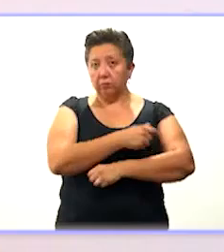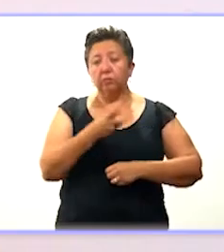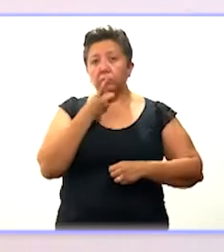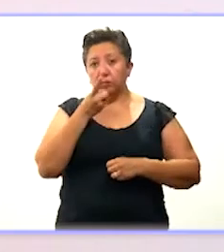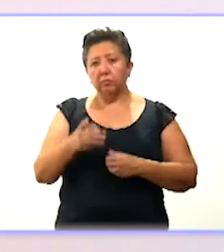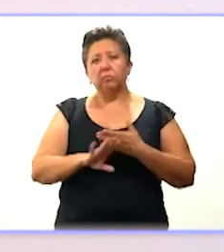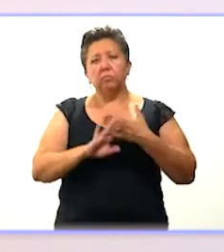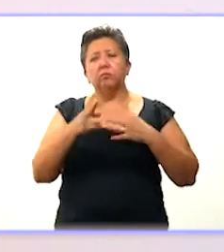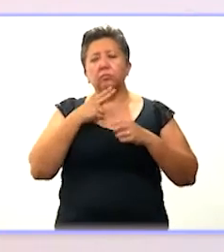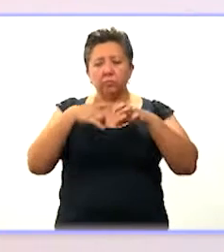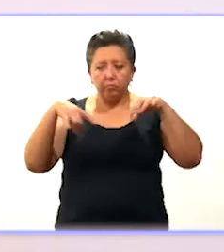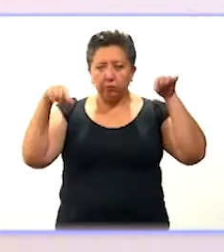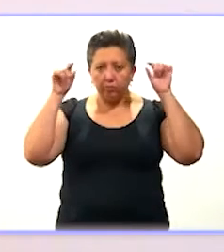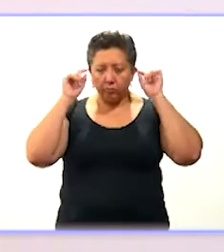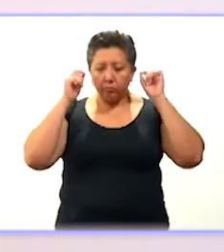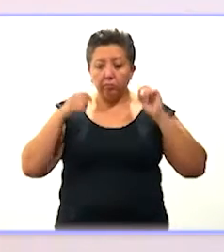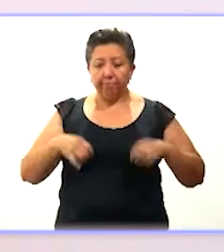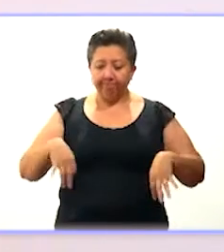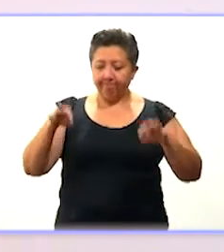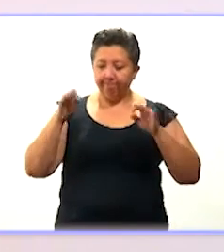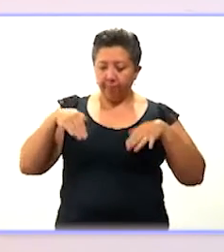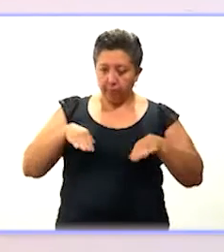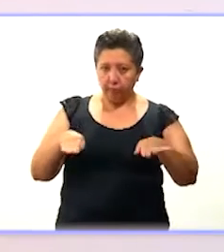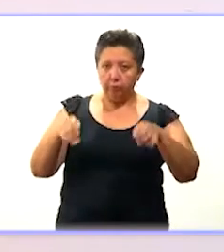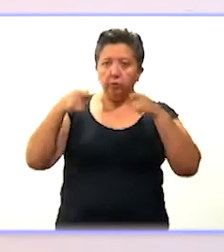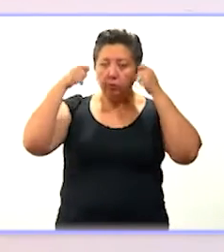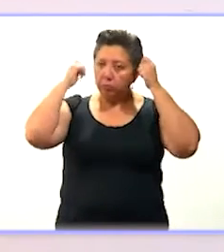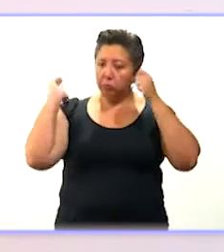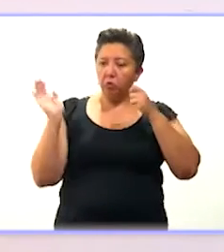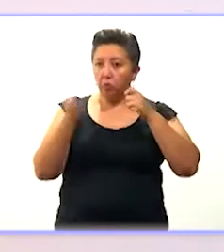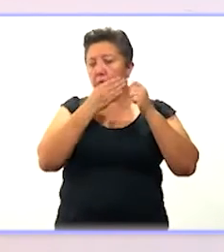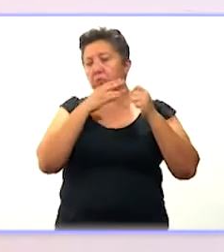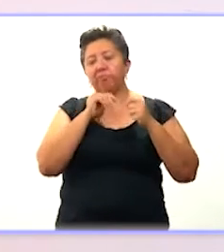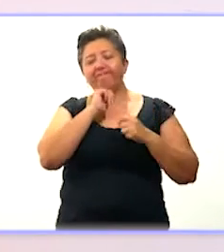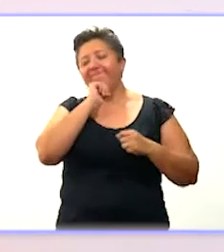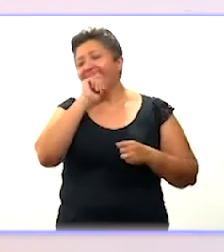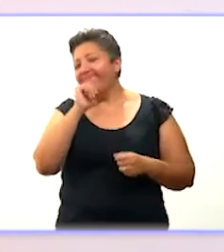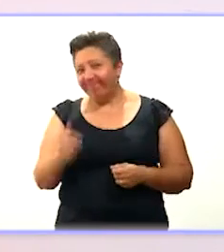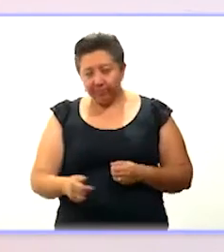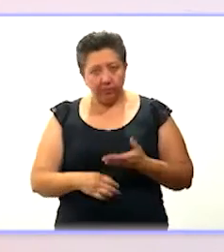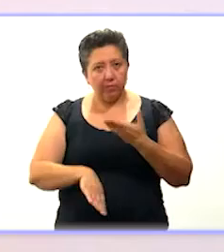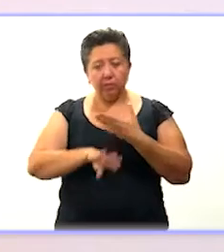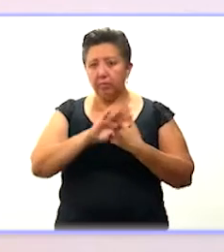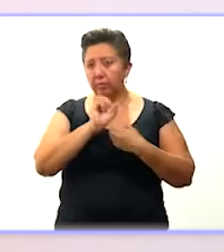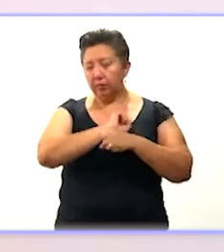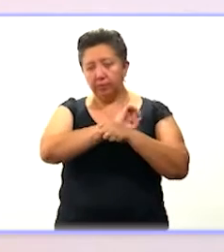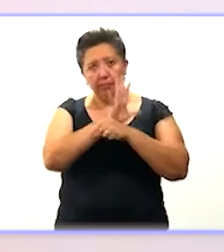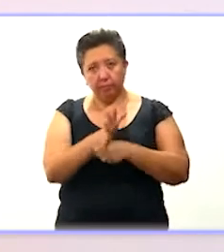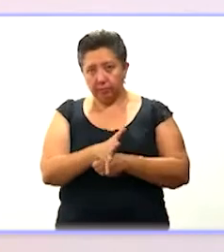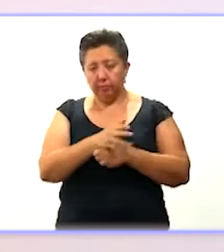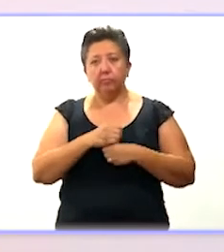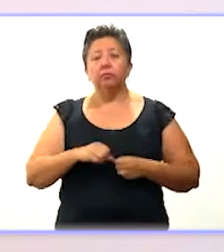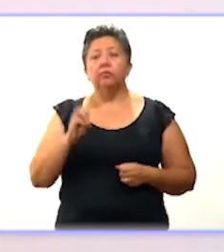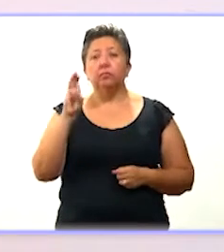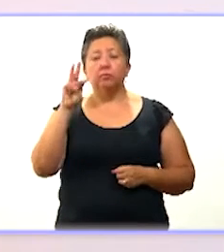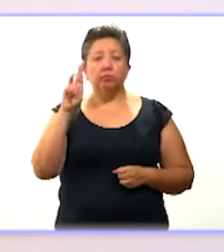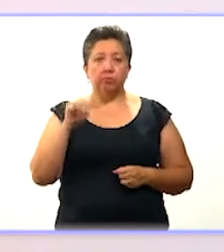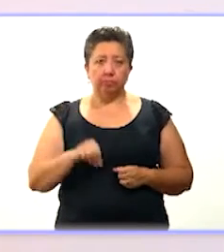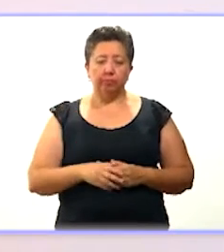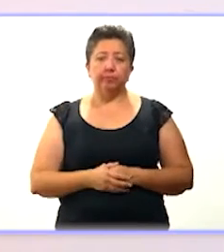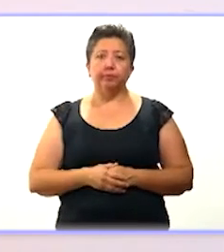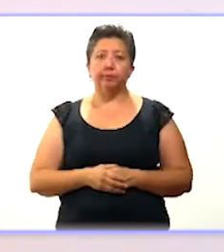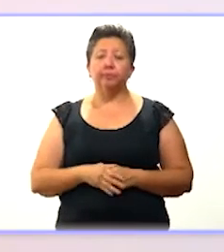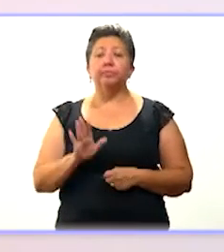población evitar el uso de cubrebocas de tela o pañoletas, ya que está descrito que no brinda ninguna protección contra el COVID, incluida la variante